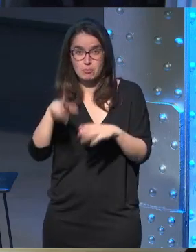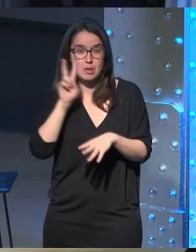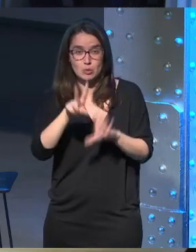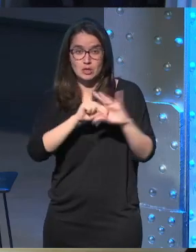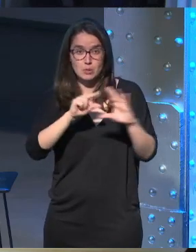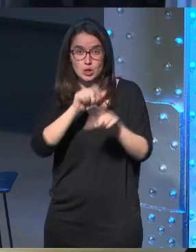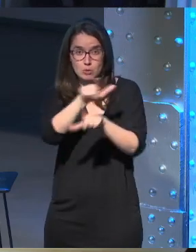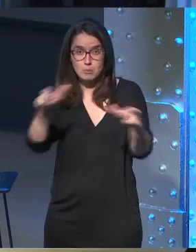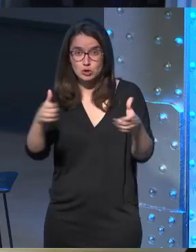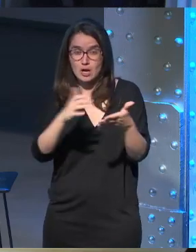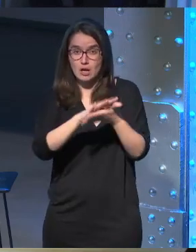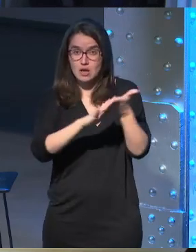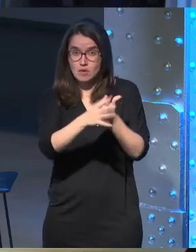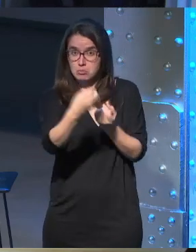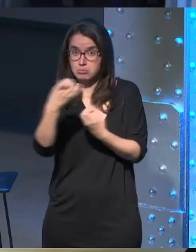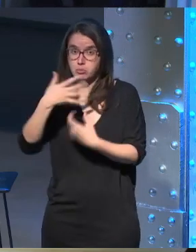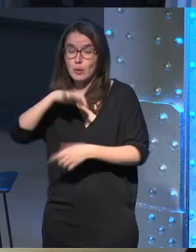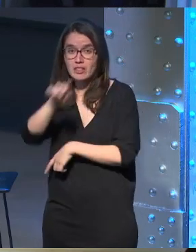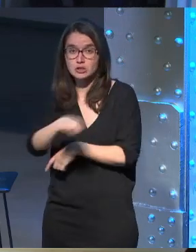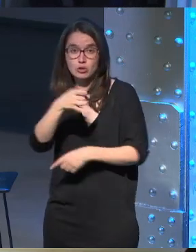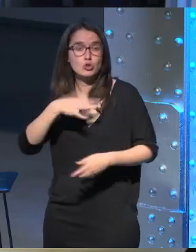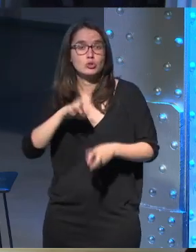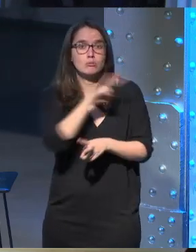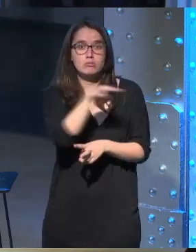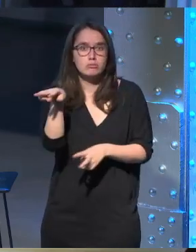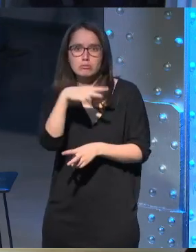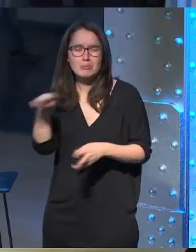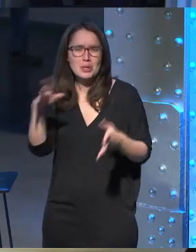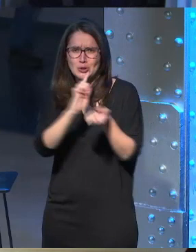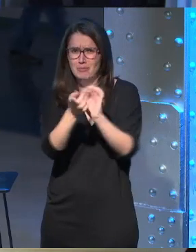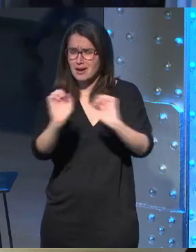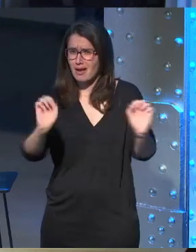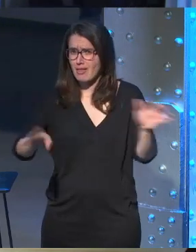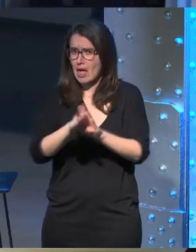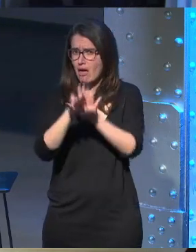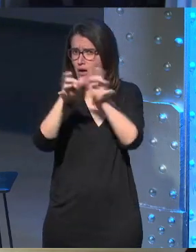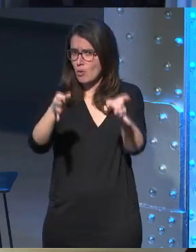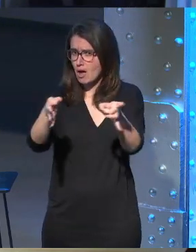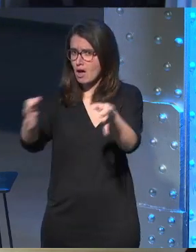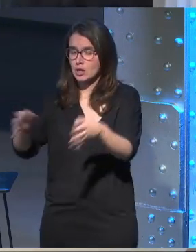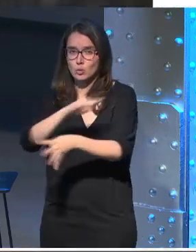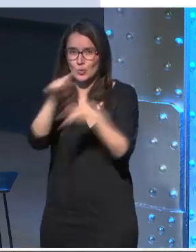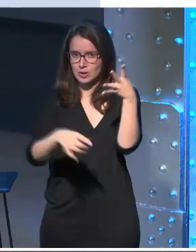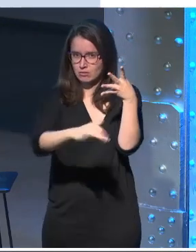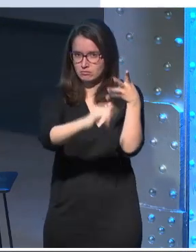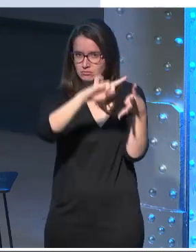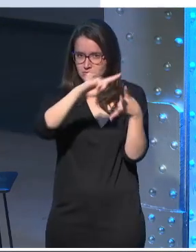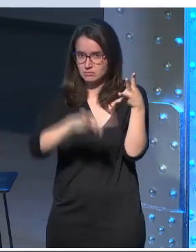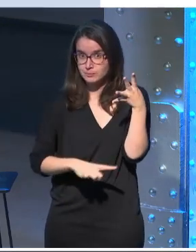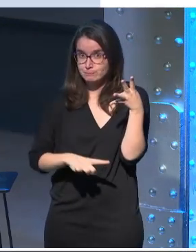los personajes pueden hablarnos si queremos pero por mucho que hagamos o digamos o miremos no va a cambiar la narración esas son las cuatro posibilidades que tenemos